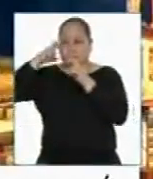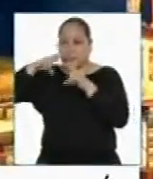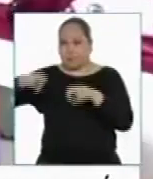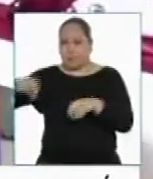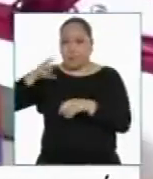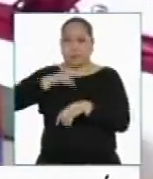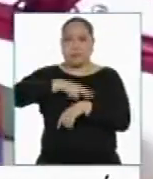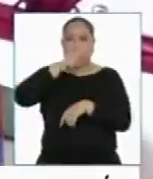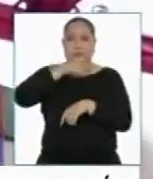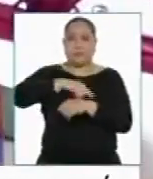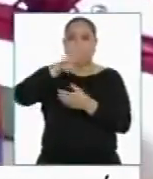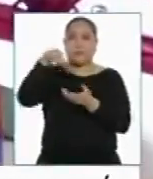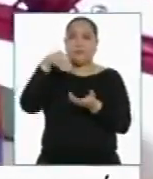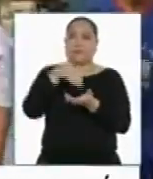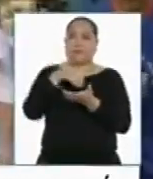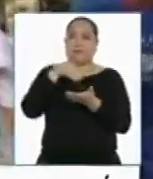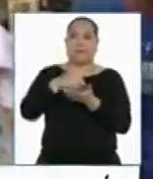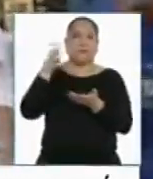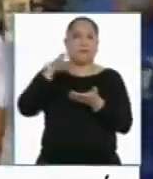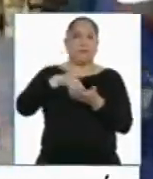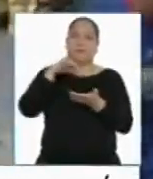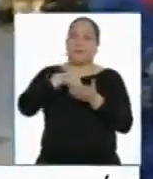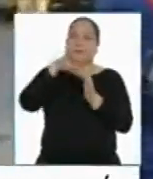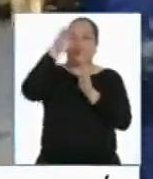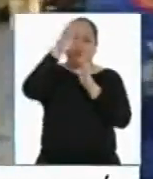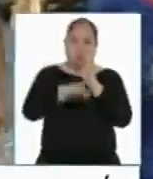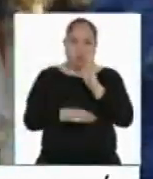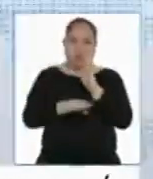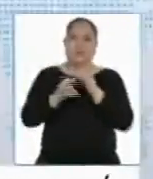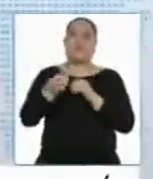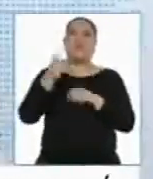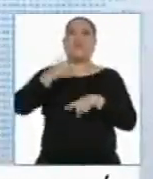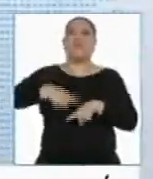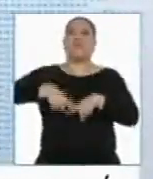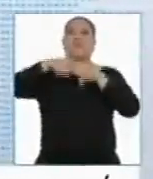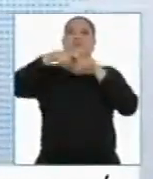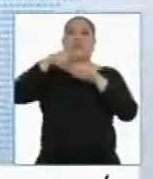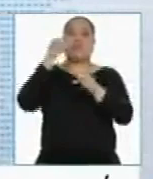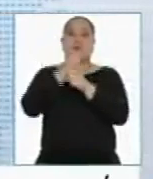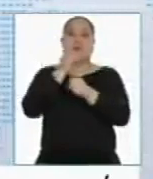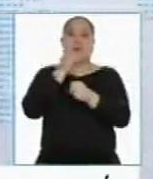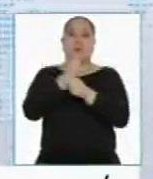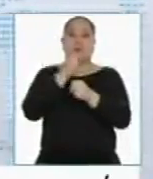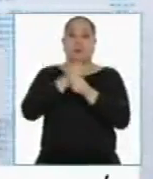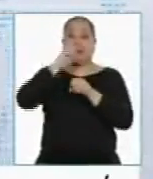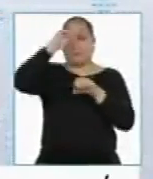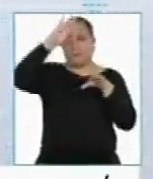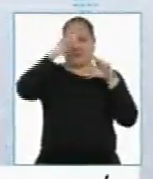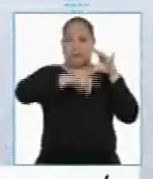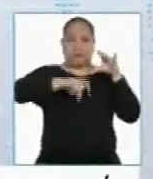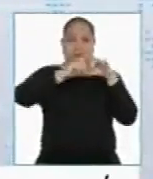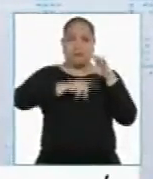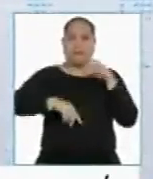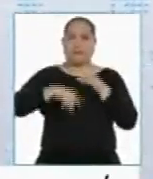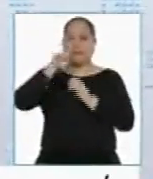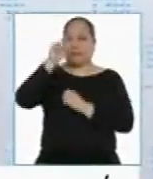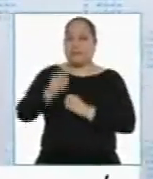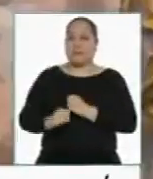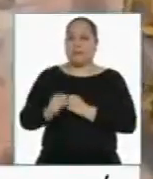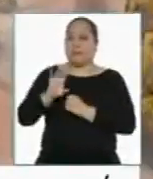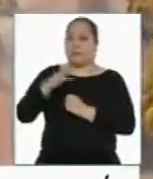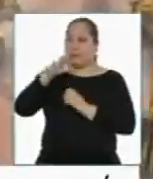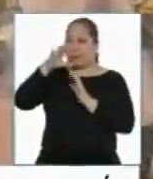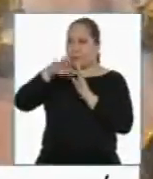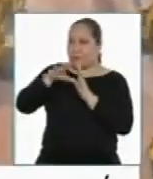las regiones de la zona centro registran la mayor caída debido a la paralización de actividades mineras. Mientras que en el sur el impacto negativo fue menor,